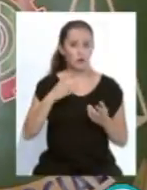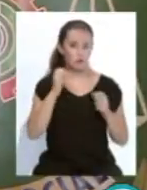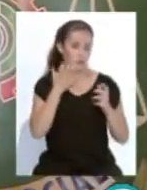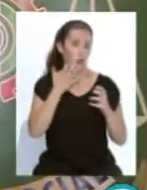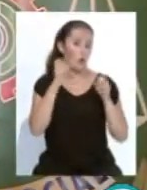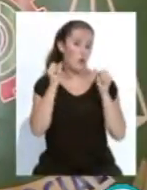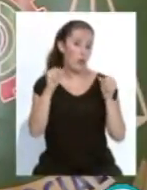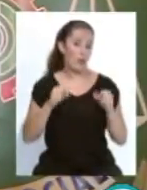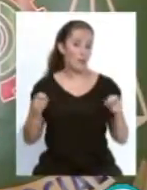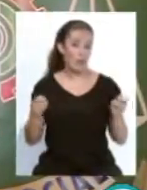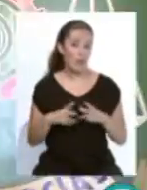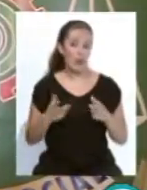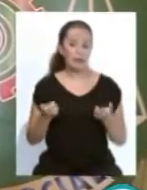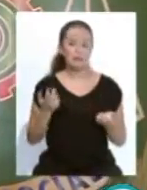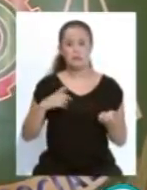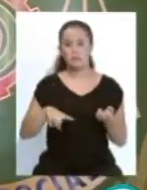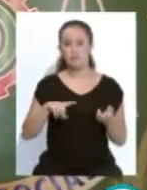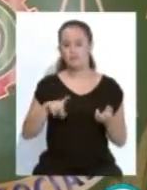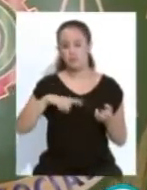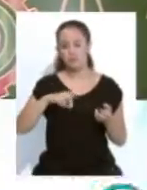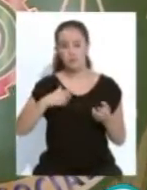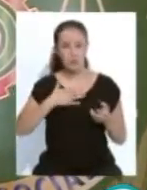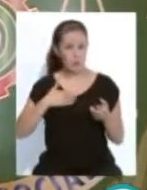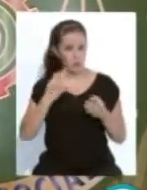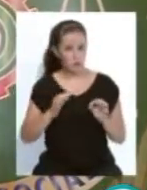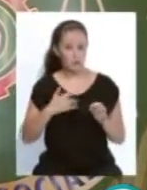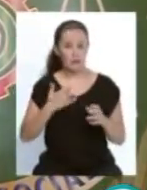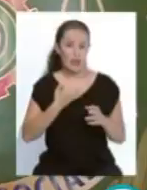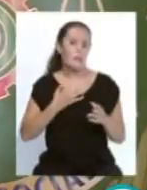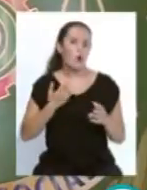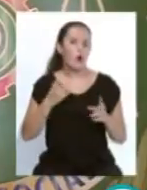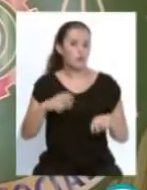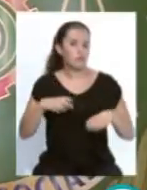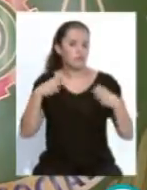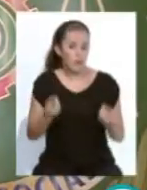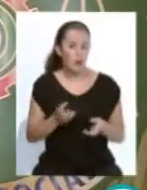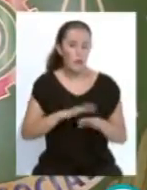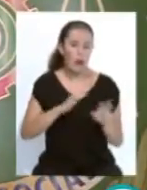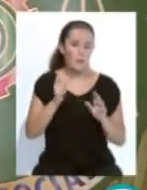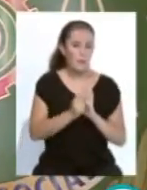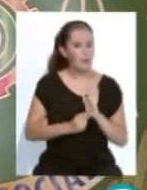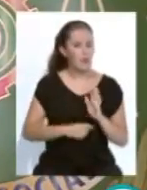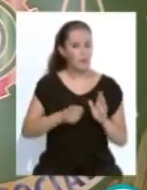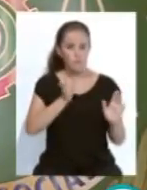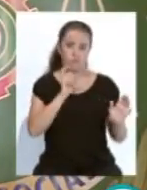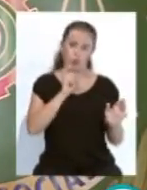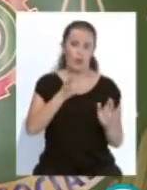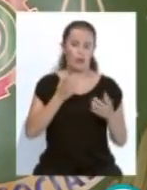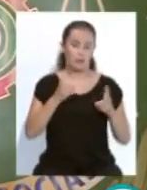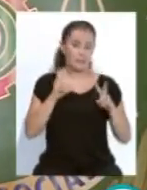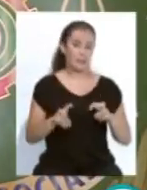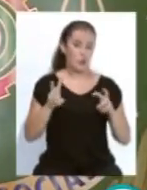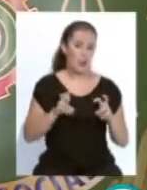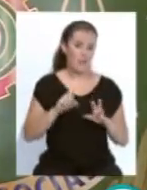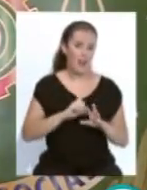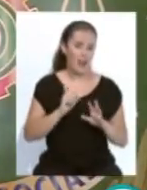sociales, y que lo hacemos habitualmente, queremos de alguna forma reciclarnos en esta medida tan compleja que es la nueva situación